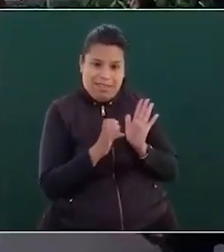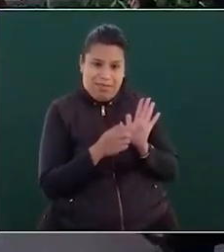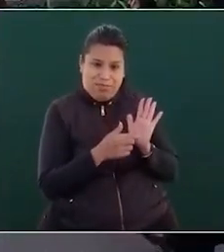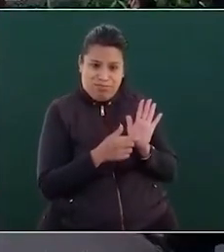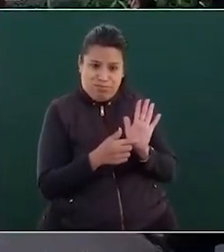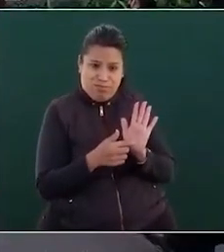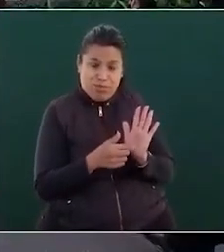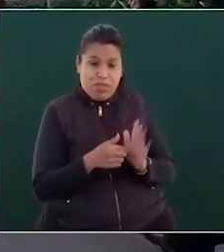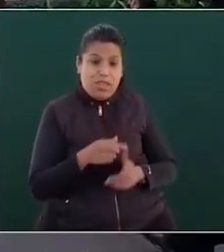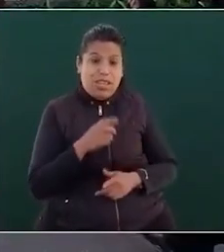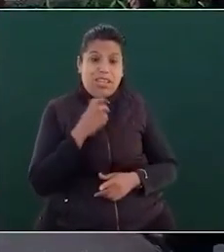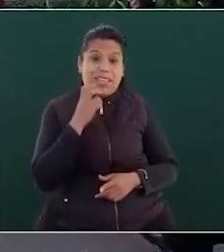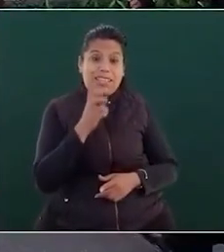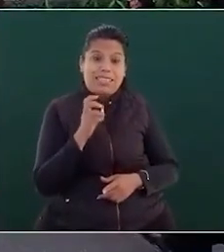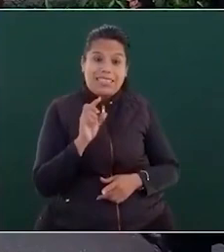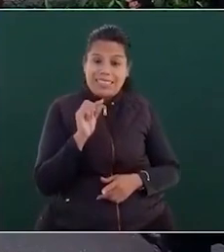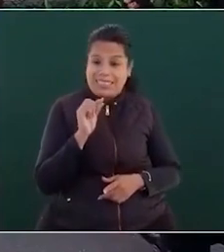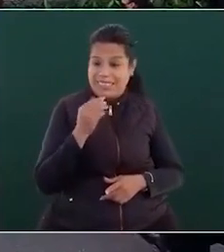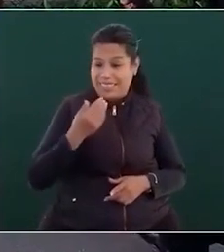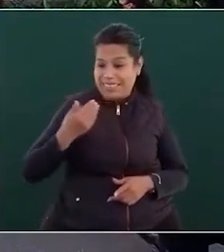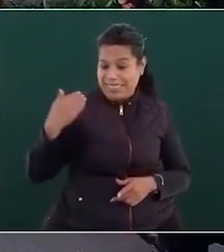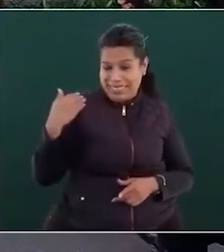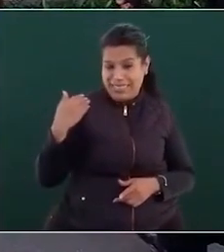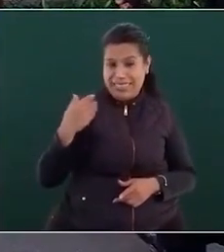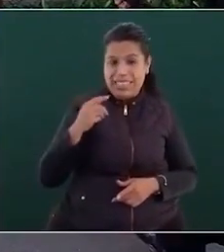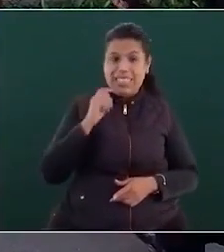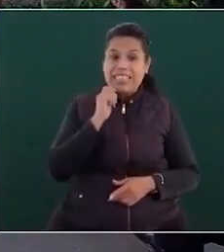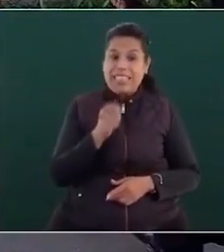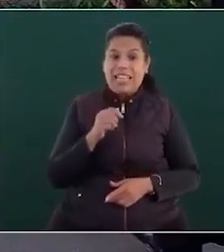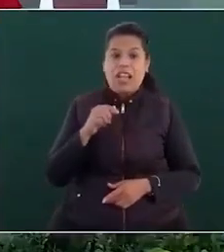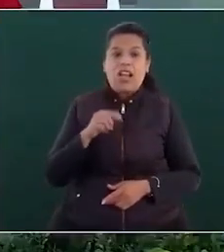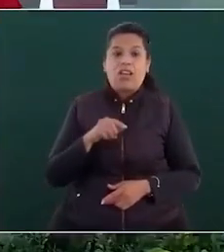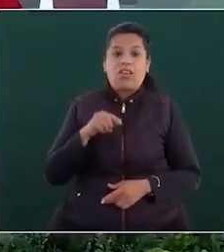nos acaban de dar un golpe de estado